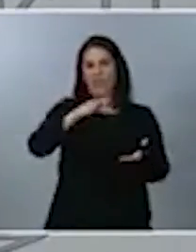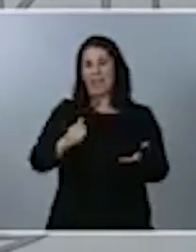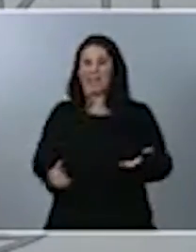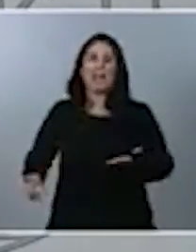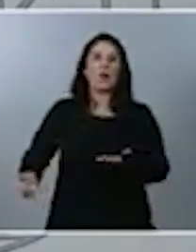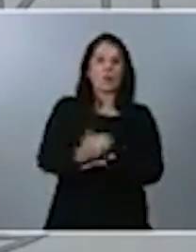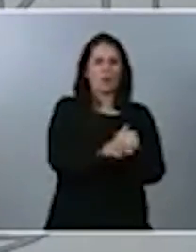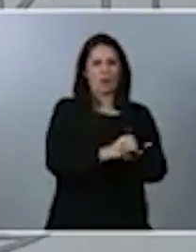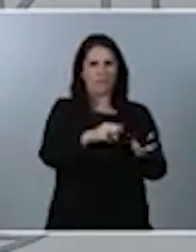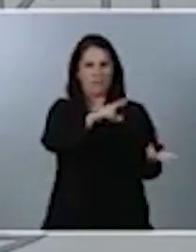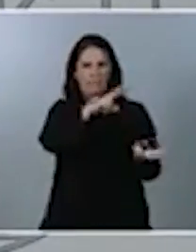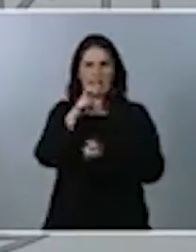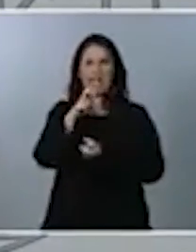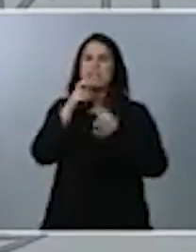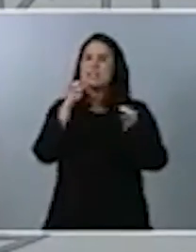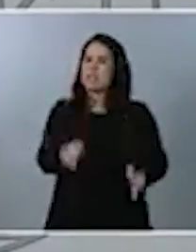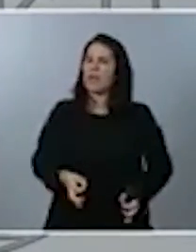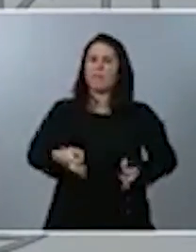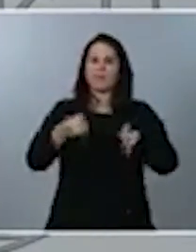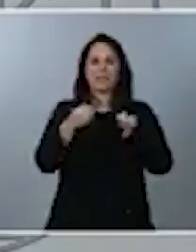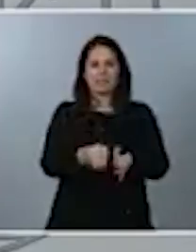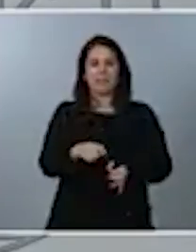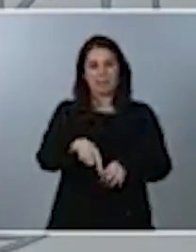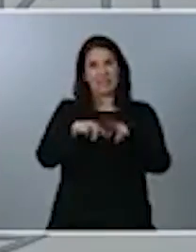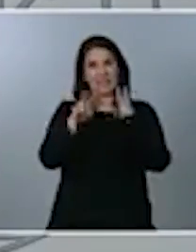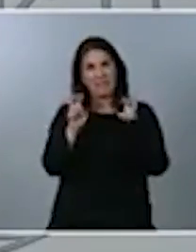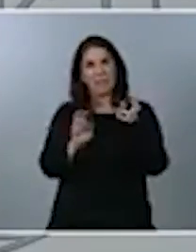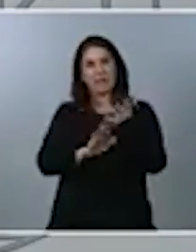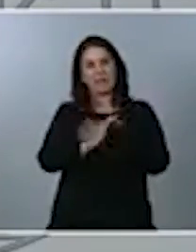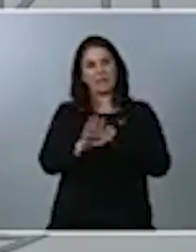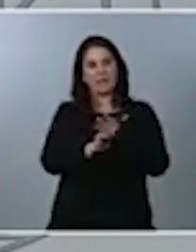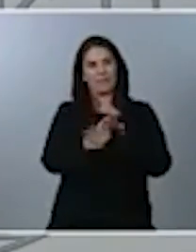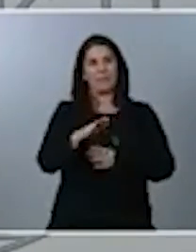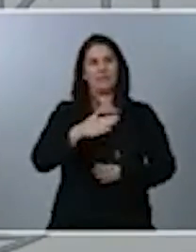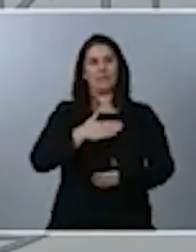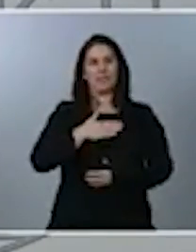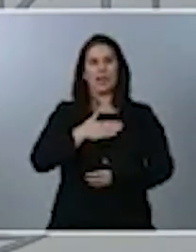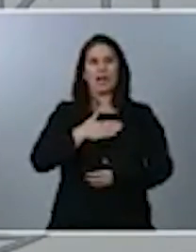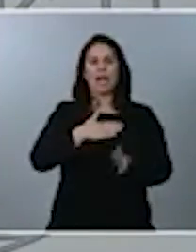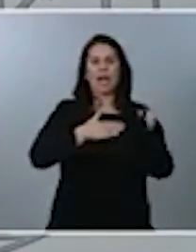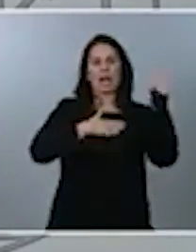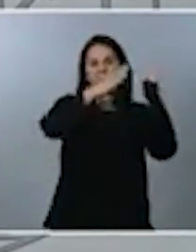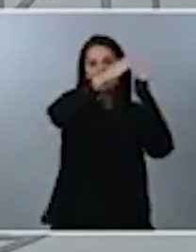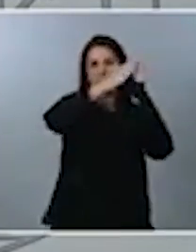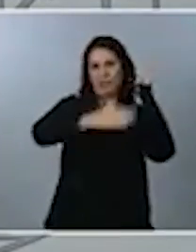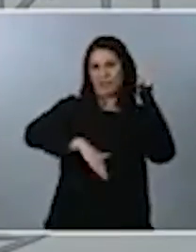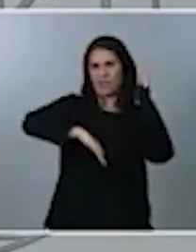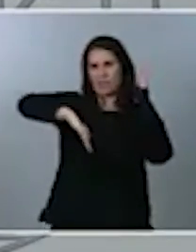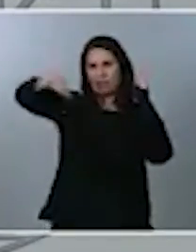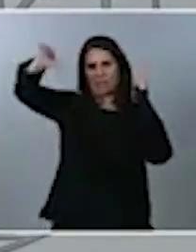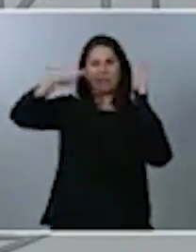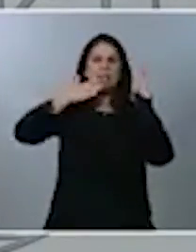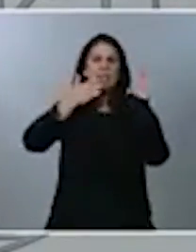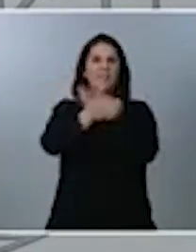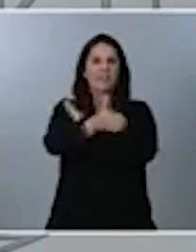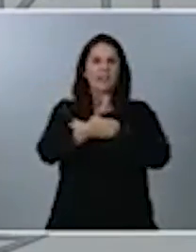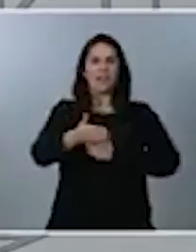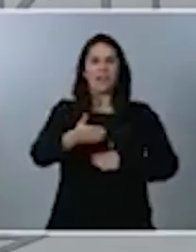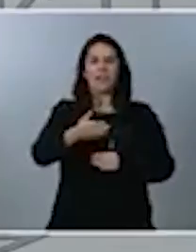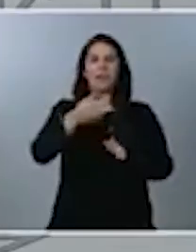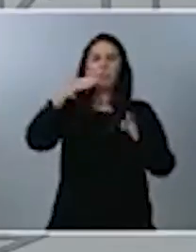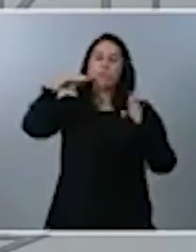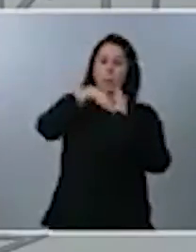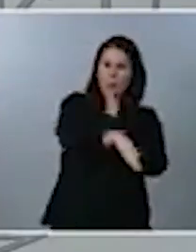hacemos referencia en este apartado a la V, asimétrica, y, por tanto, a la profundidad de la caída, pero también a la